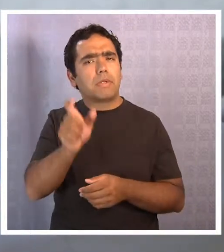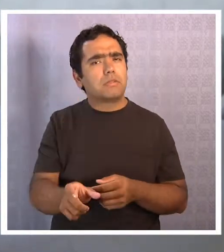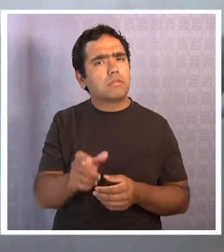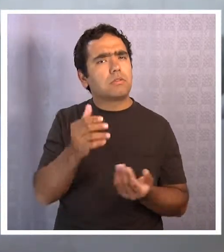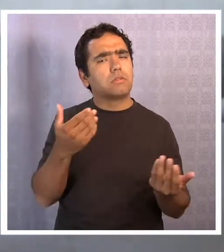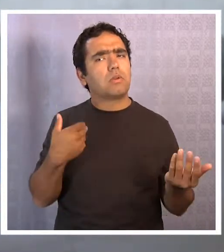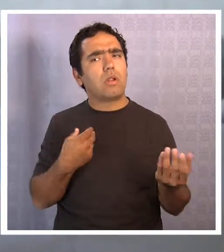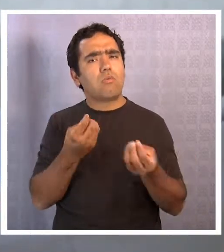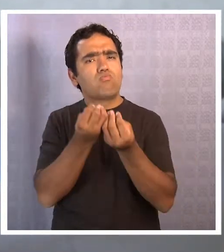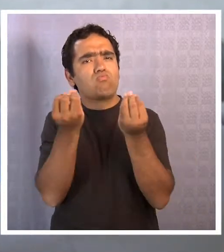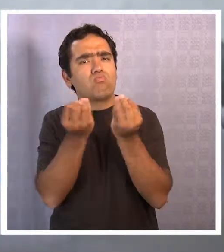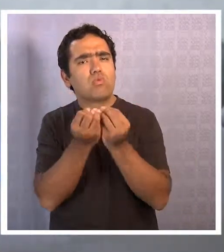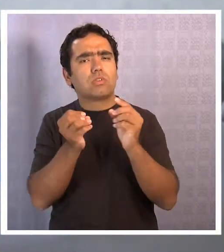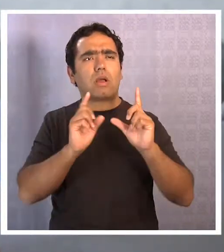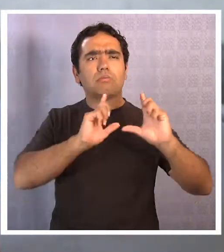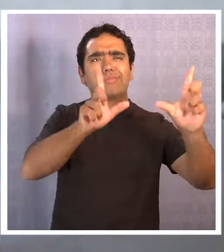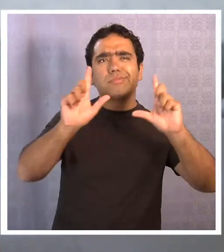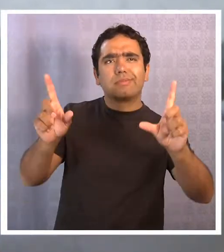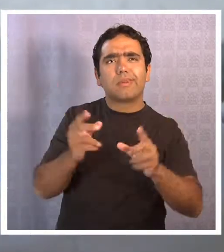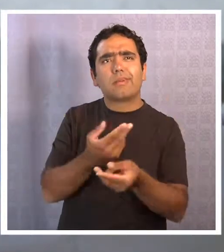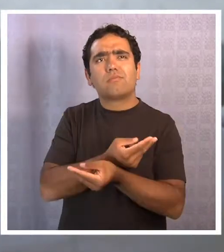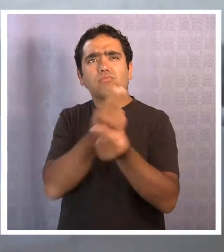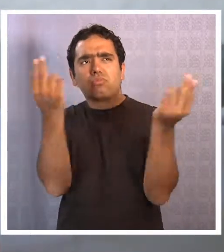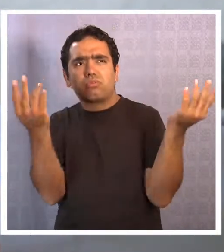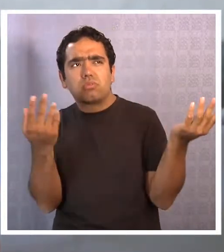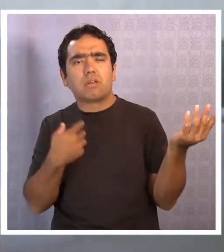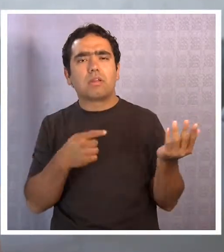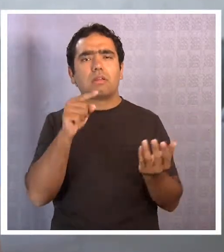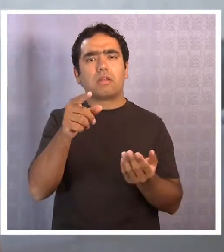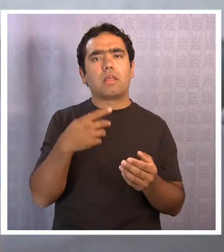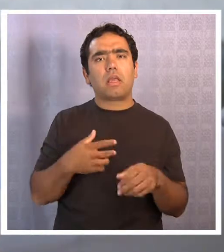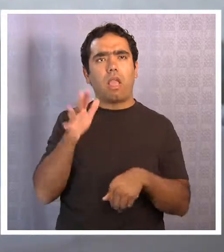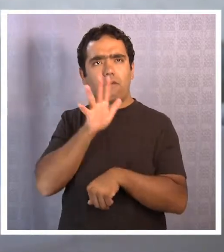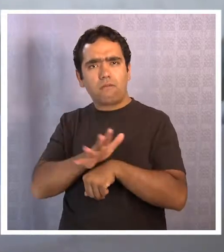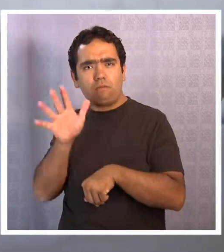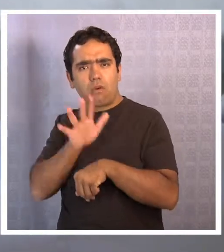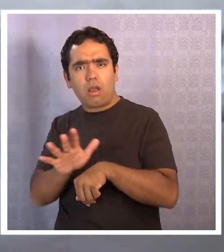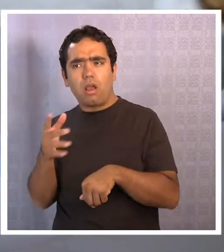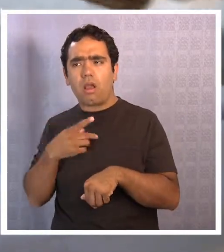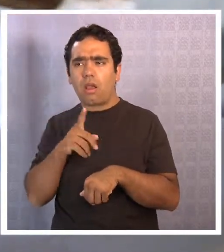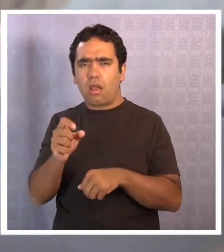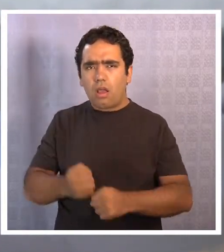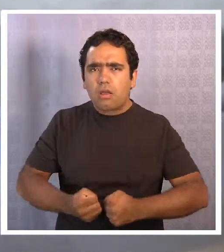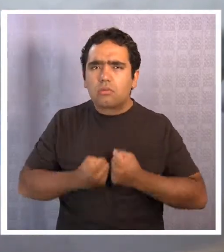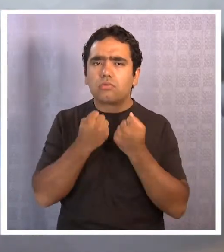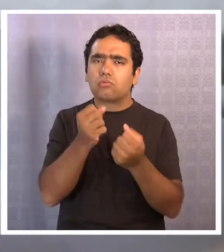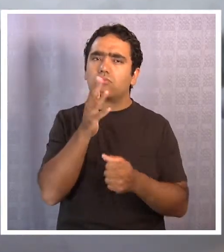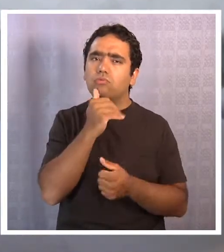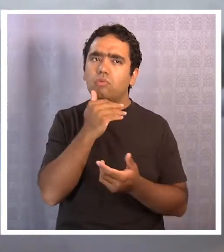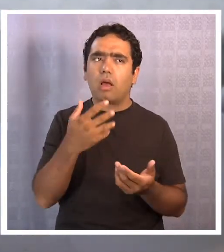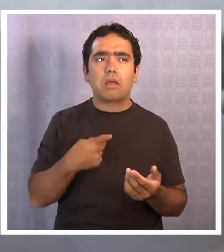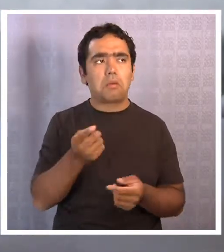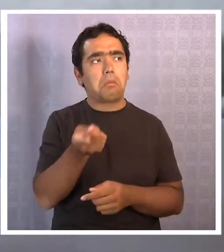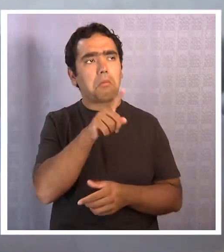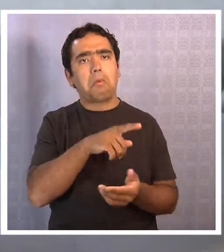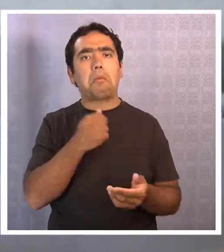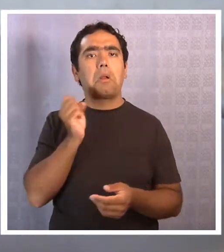y consiga financiamiento que muchos artistas con esfuerzo no consiguen